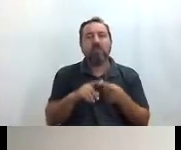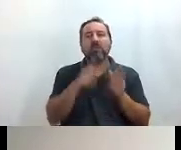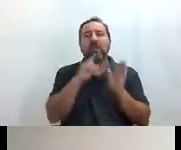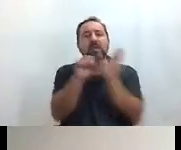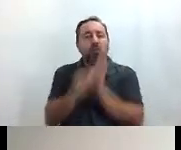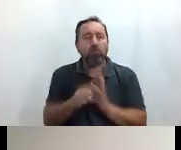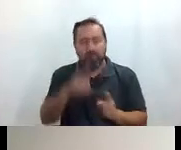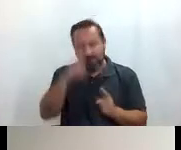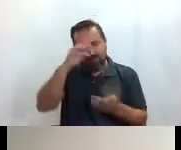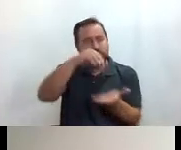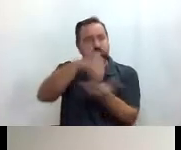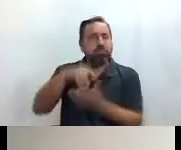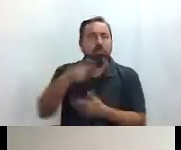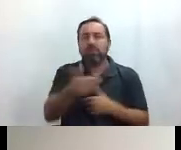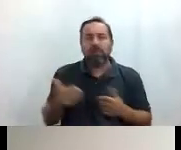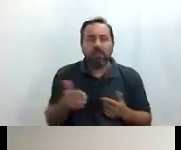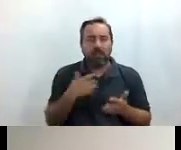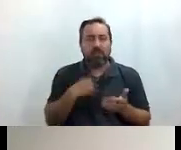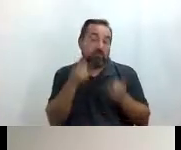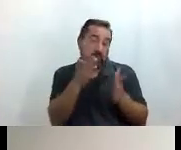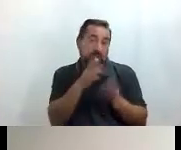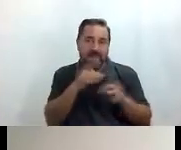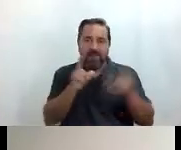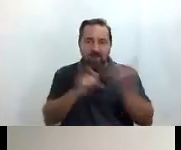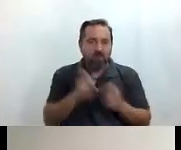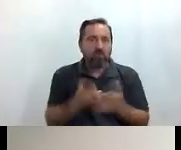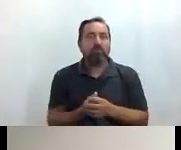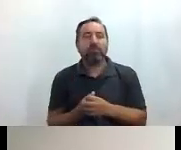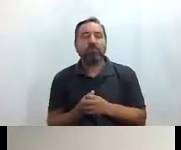donde os invitamos a que os saquéis fotos con ella, con ellos.